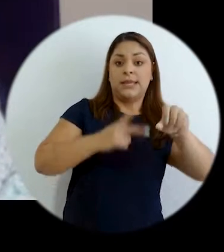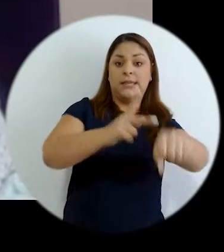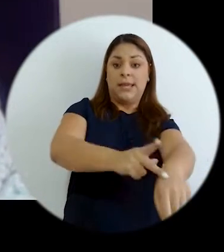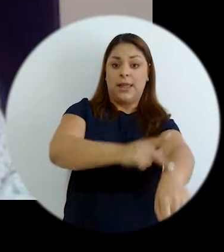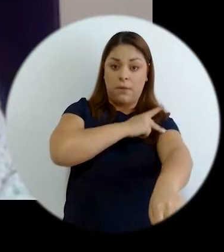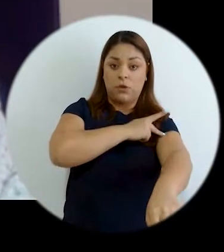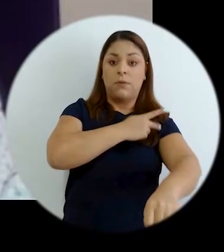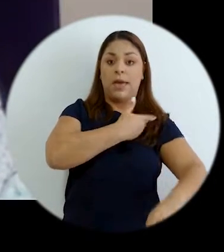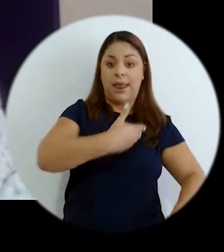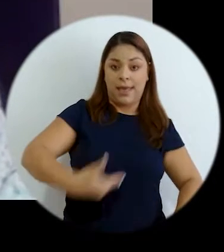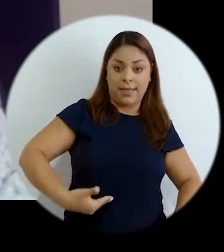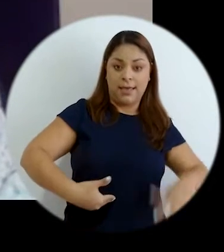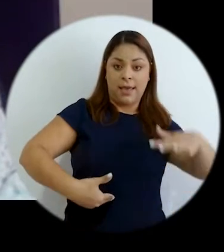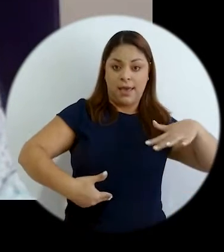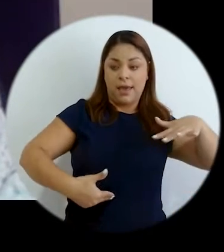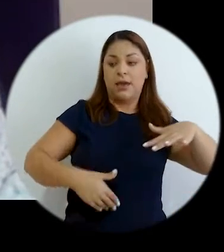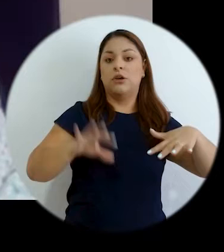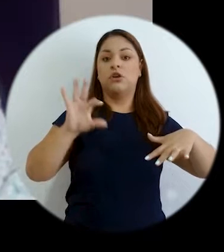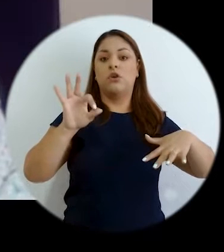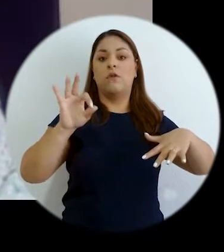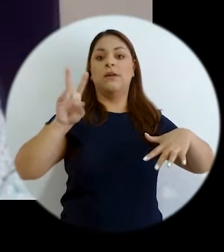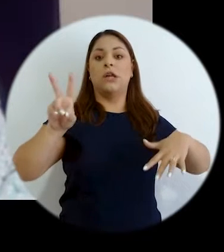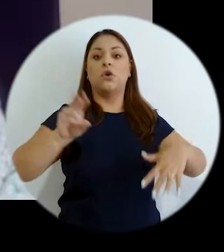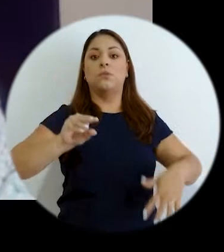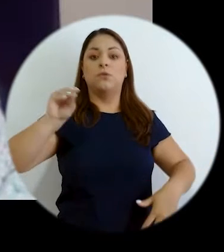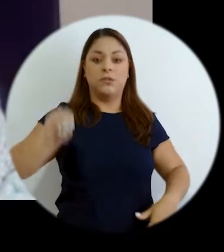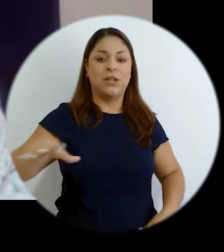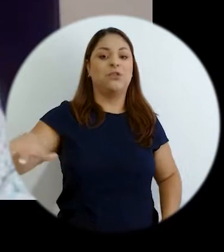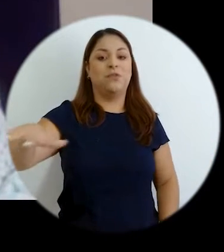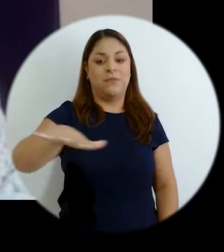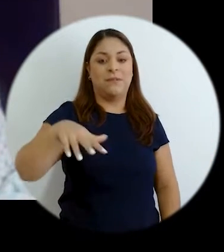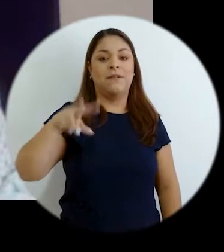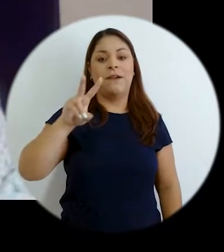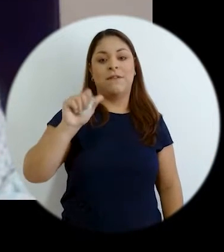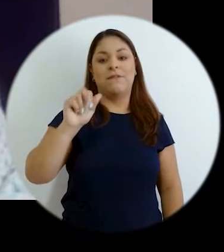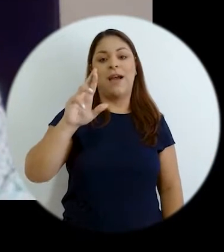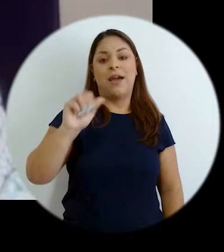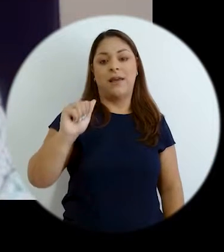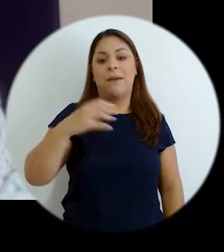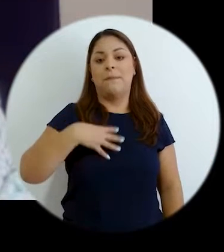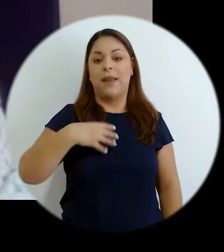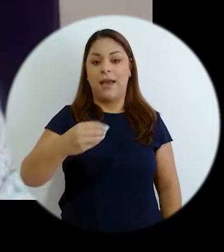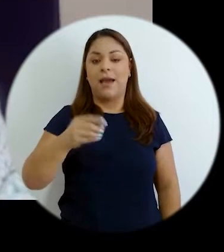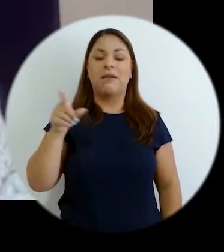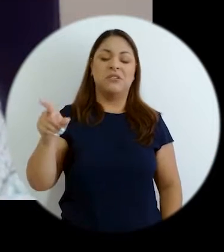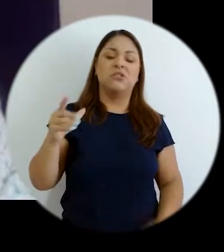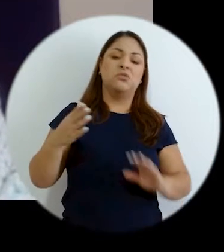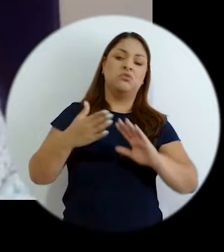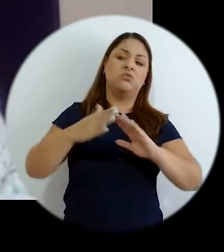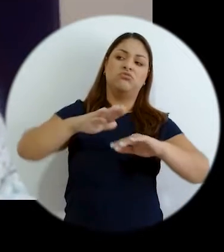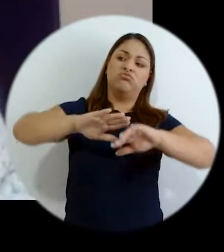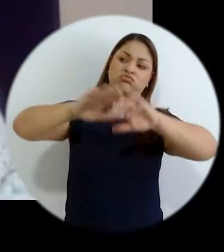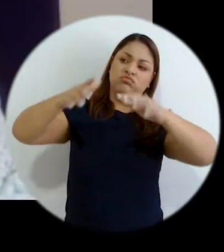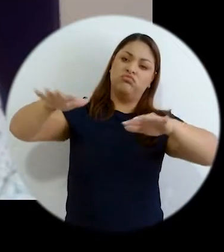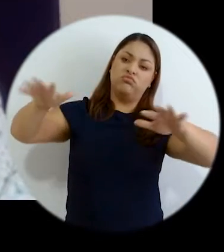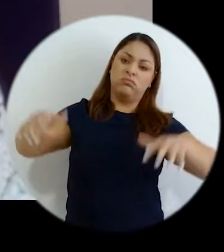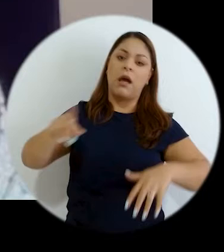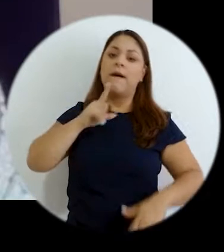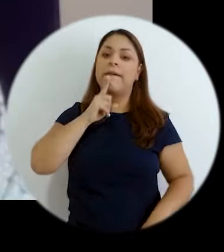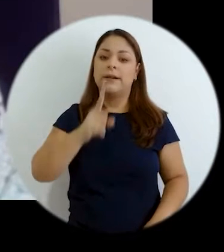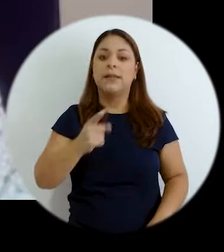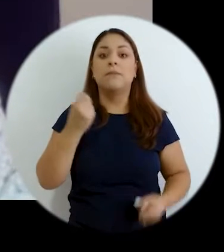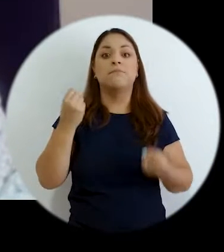.6 kilómetros cuadrados que tiene nuestro cantón, el 92% es Vara Blanca que es un distrito rural con